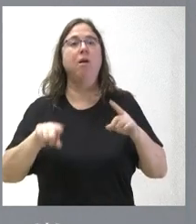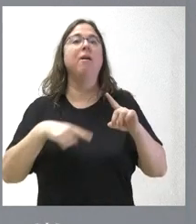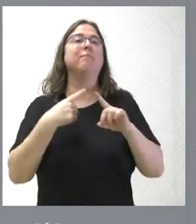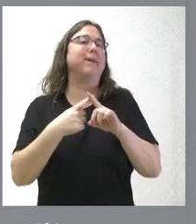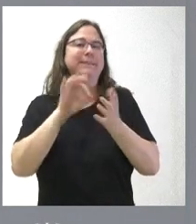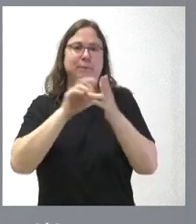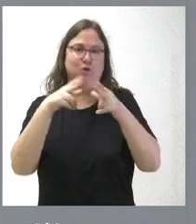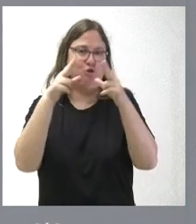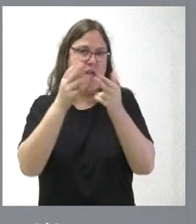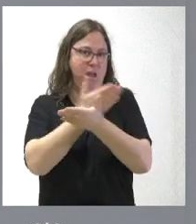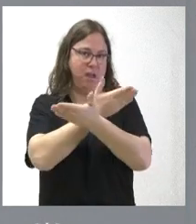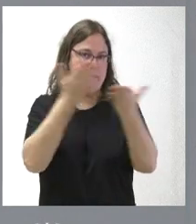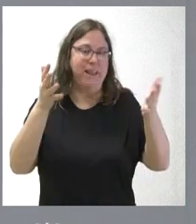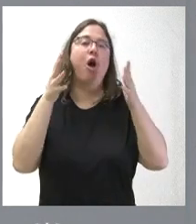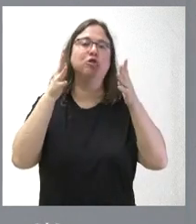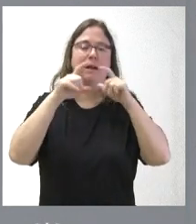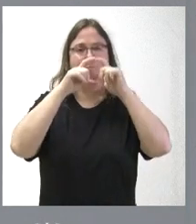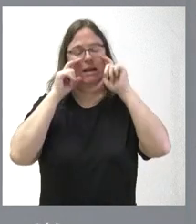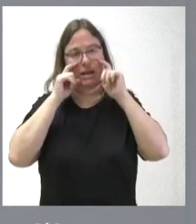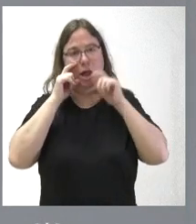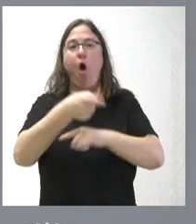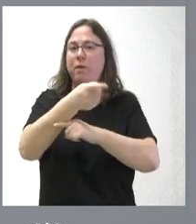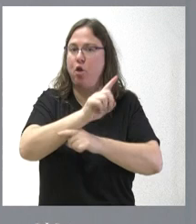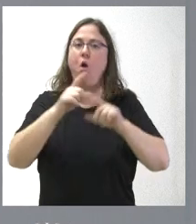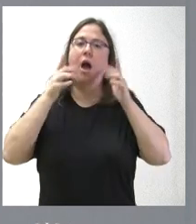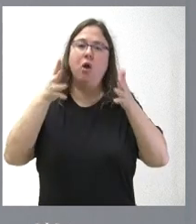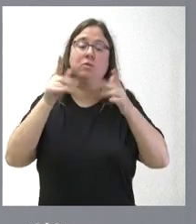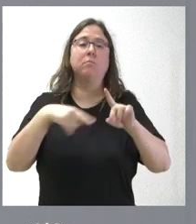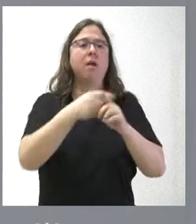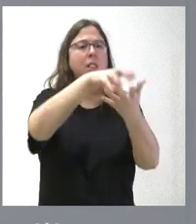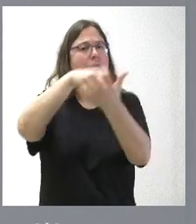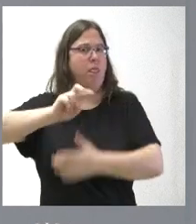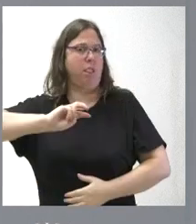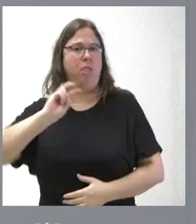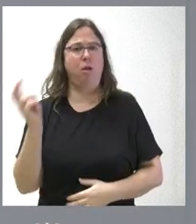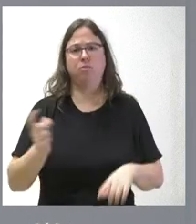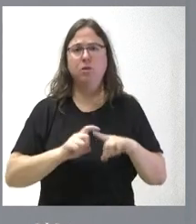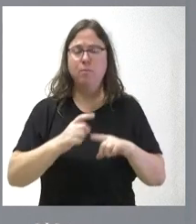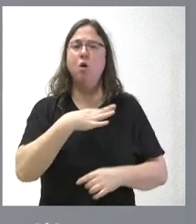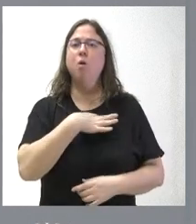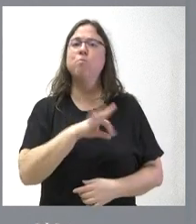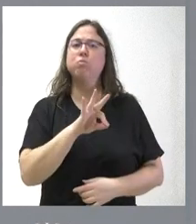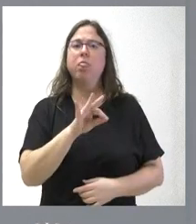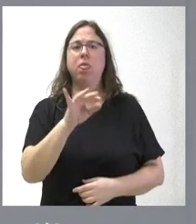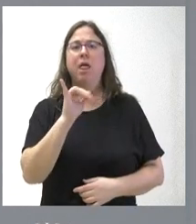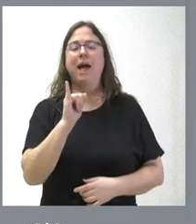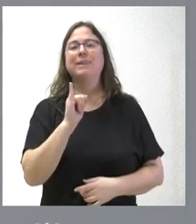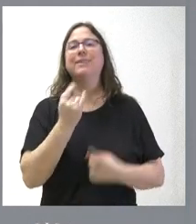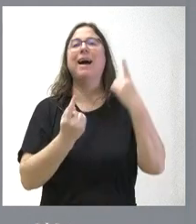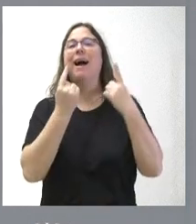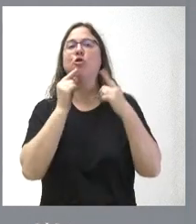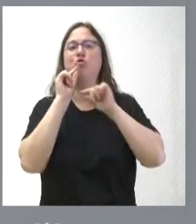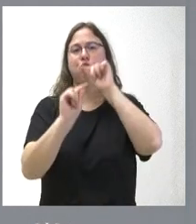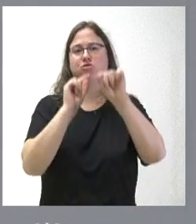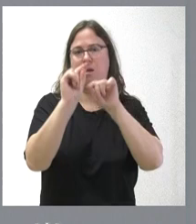servicios sociales y también en cuantos centros de cualquier carácter pueda llevar a cabo algún tipo de contagio